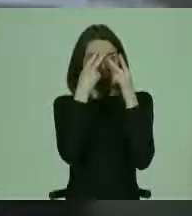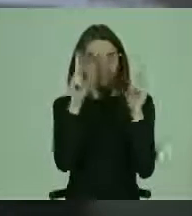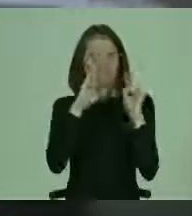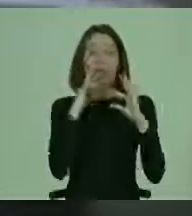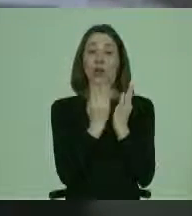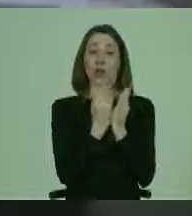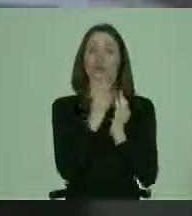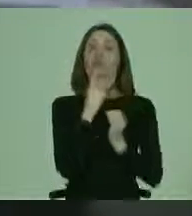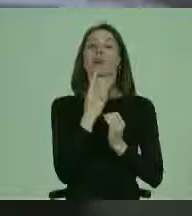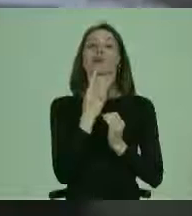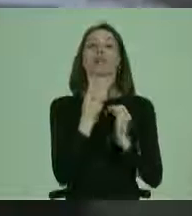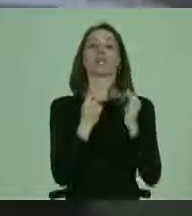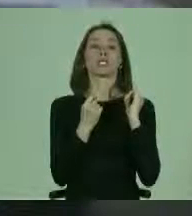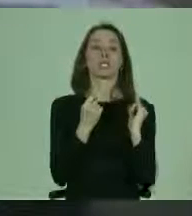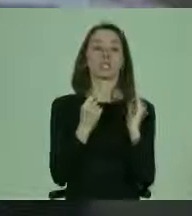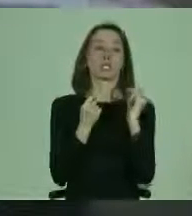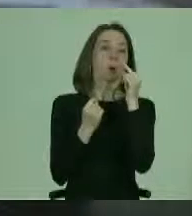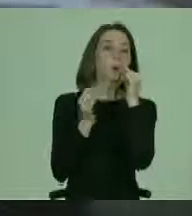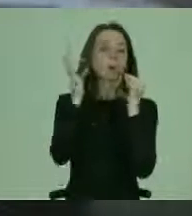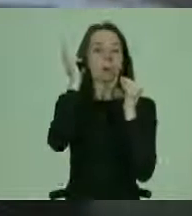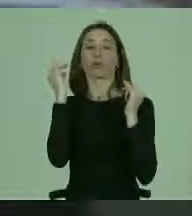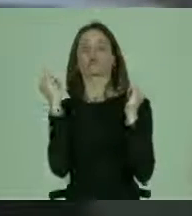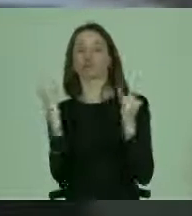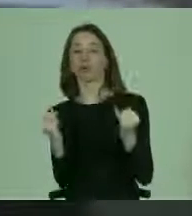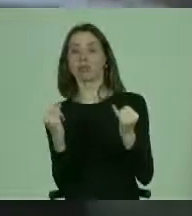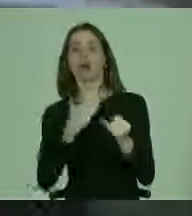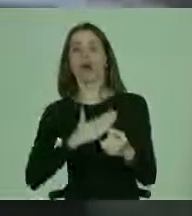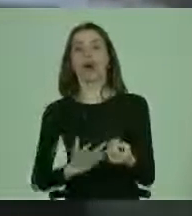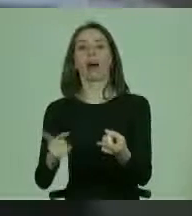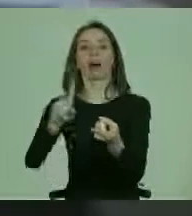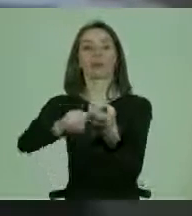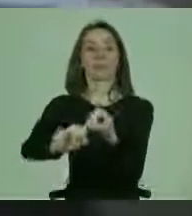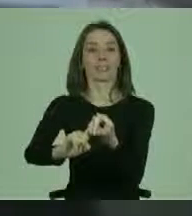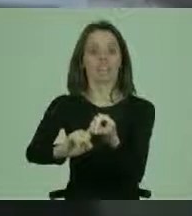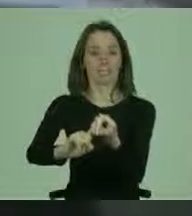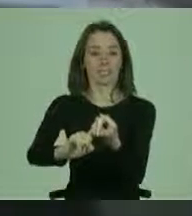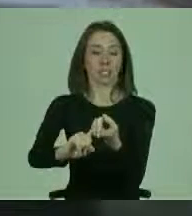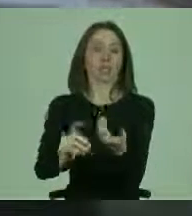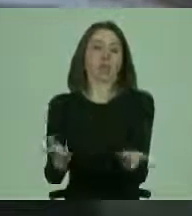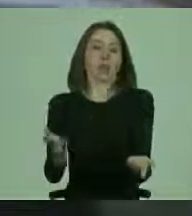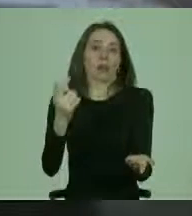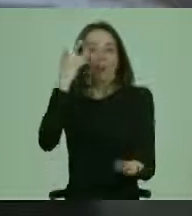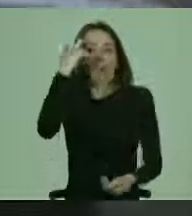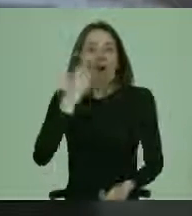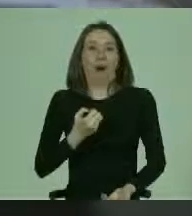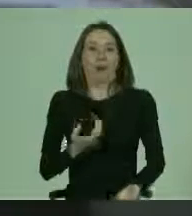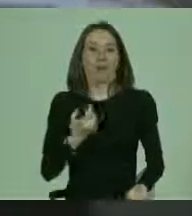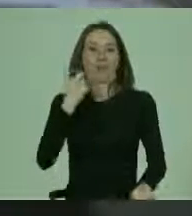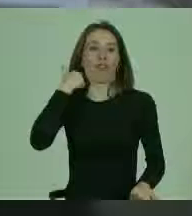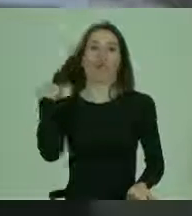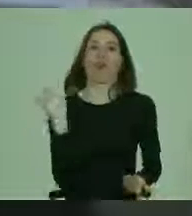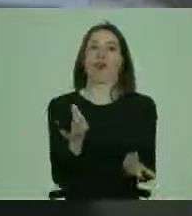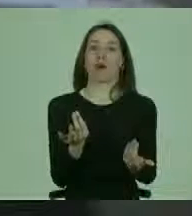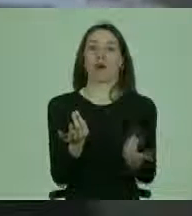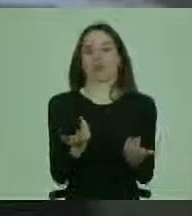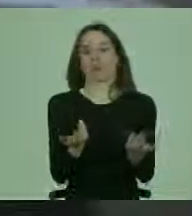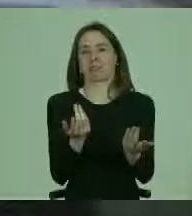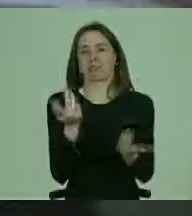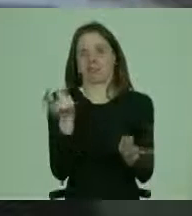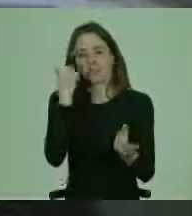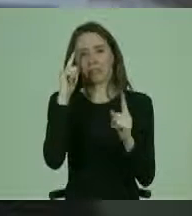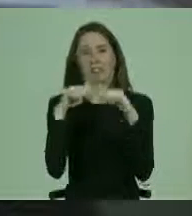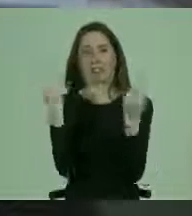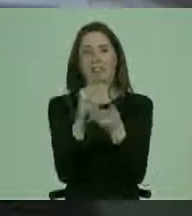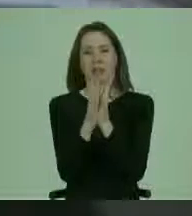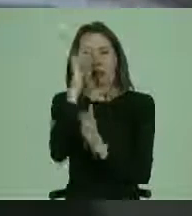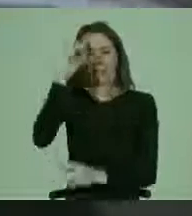pleno de los cónyuges para contraer ese matrimonio. Es algo obvio y absolutamente perogruyo para